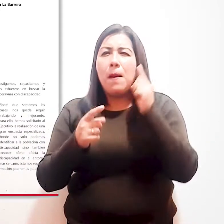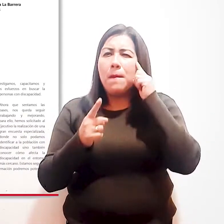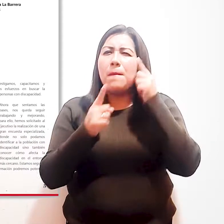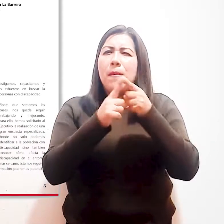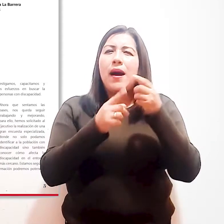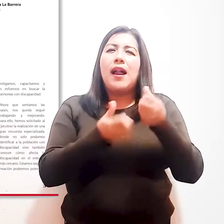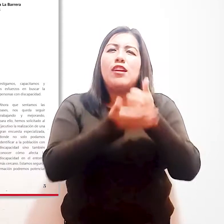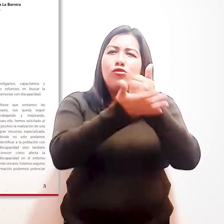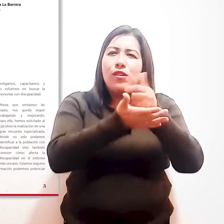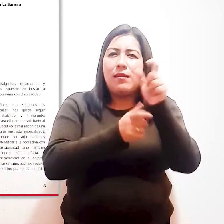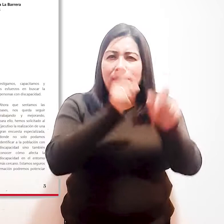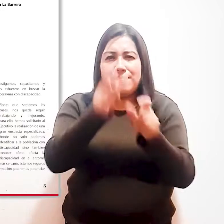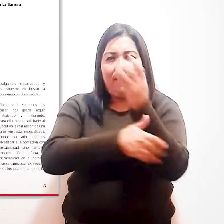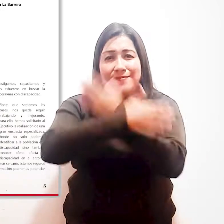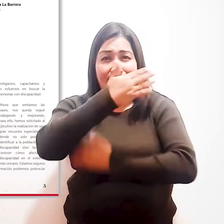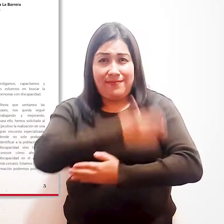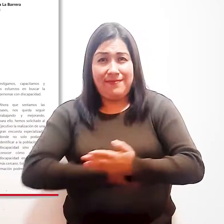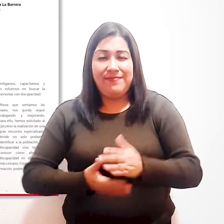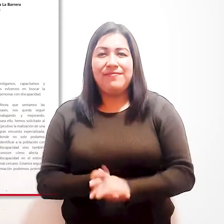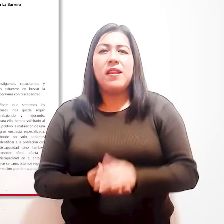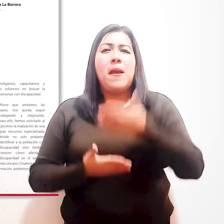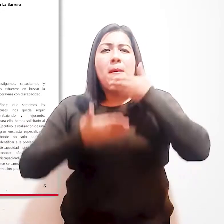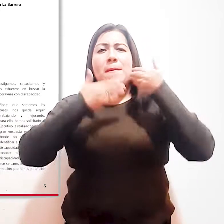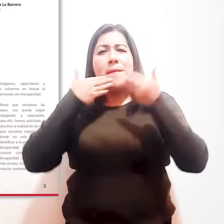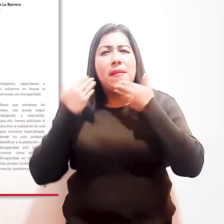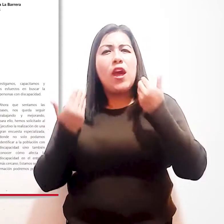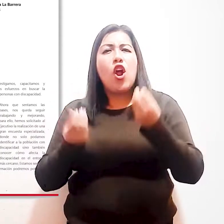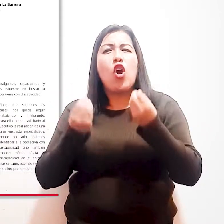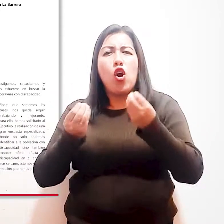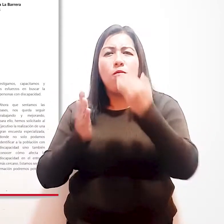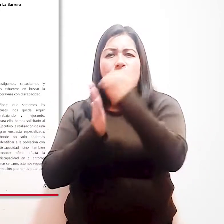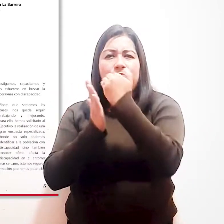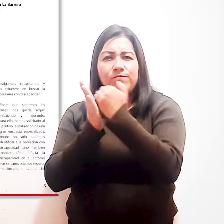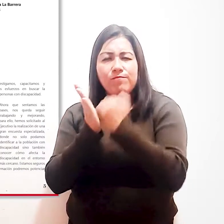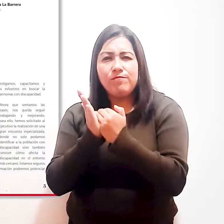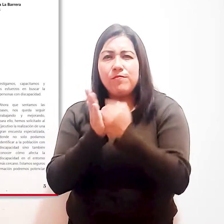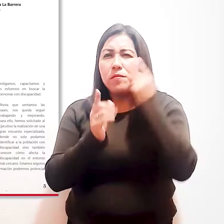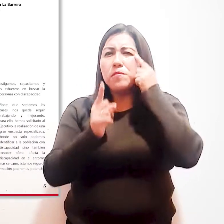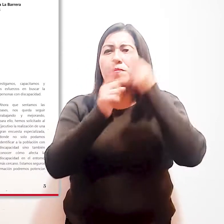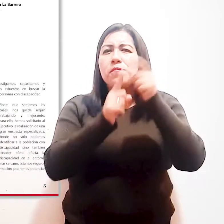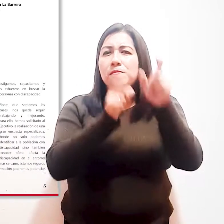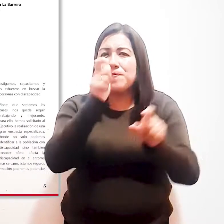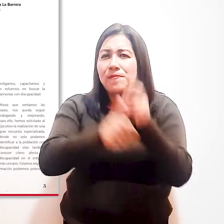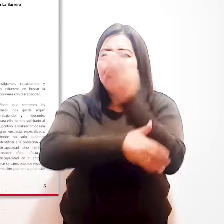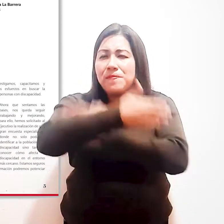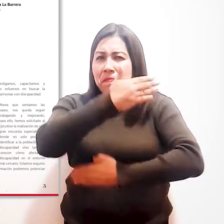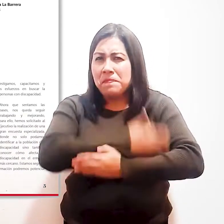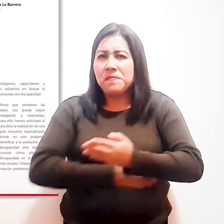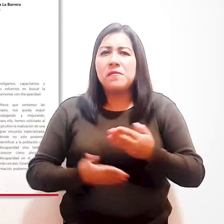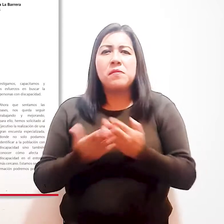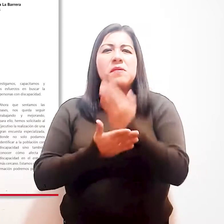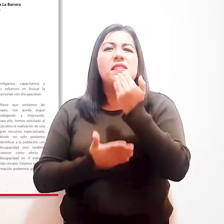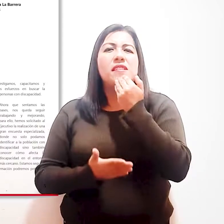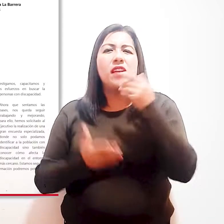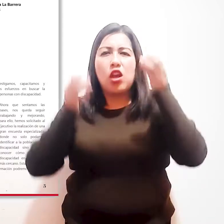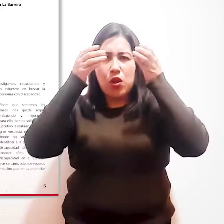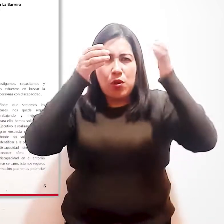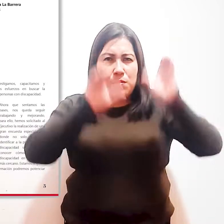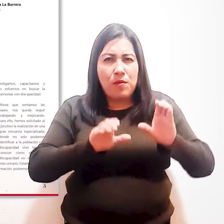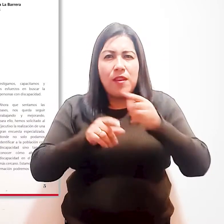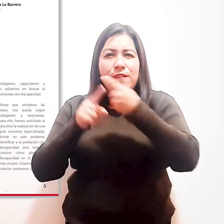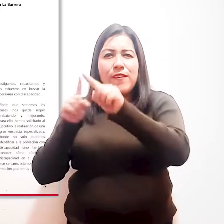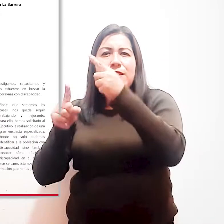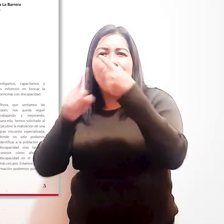favor de las personas con discapacidad. Mejoramos el funcionamiento del Registro Nacional de la Persona con Discapacidad mediante convenios